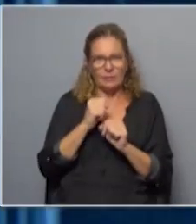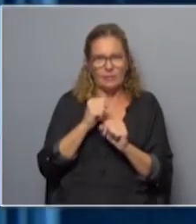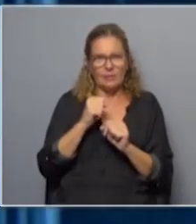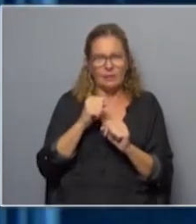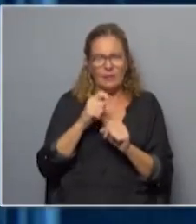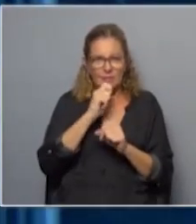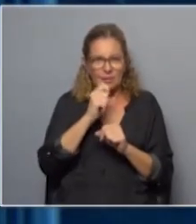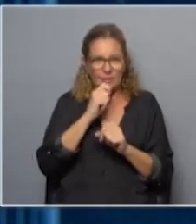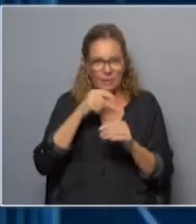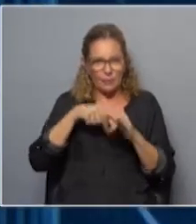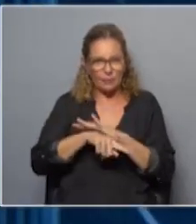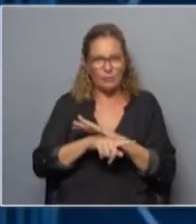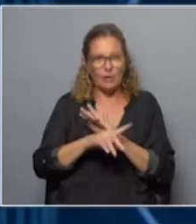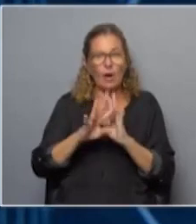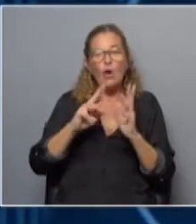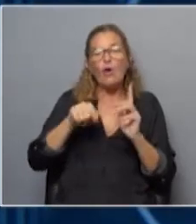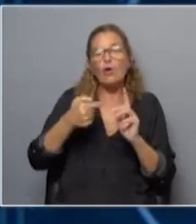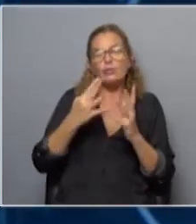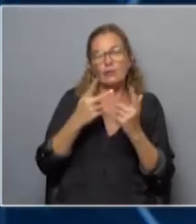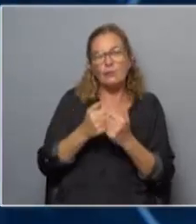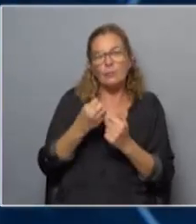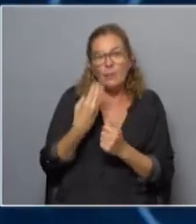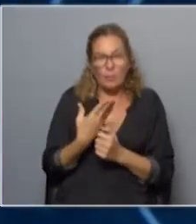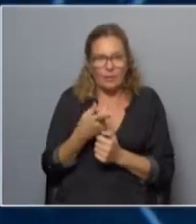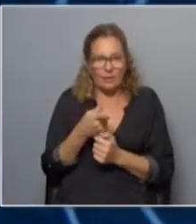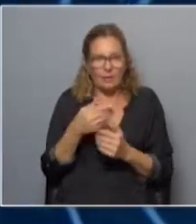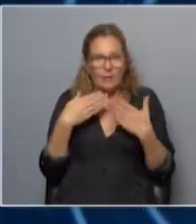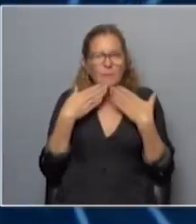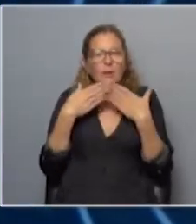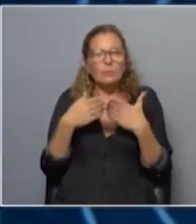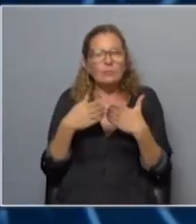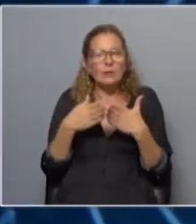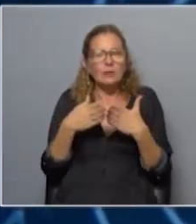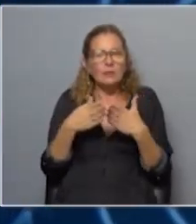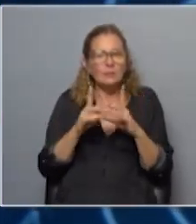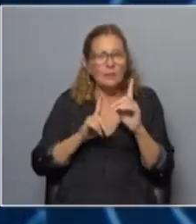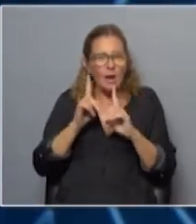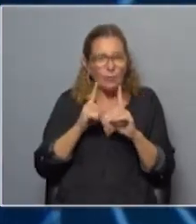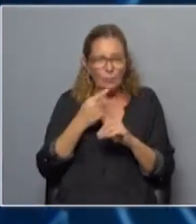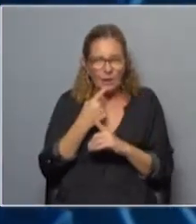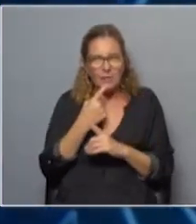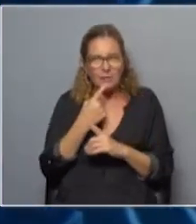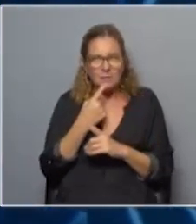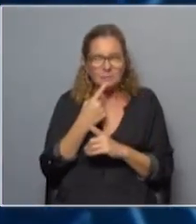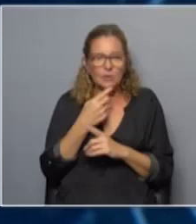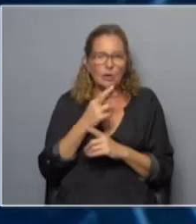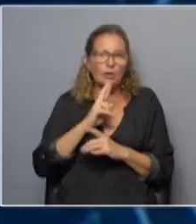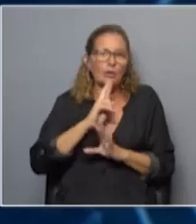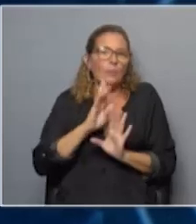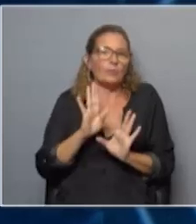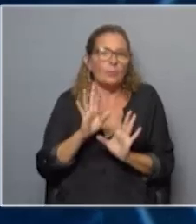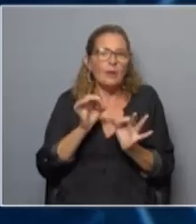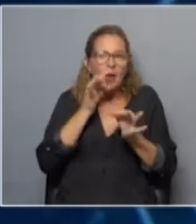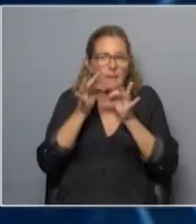a través de entrevistas en profundidad u otros mecanismos por qué se da esta pregunta que vos haces nosotros tenemos algunas hipótesis que quizás